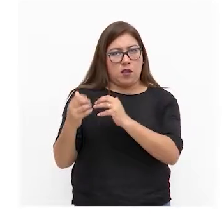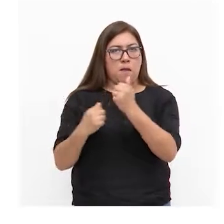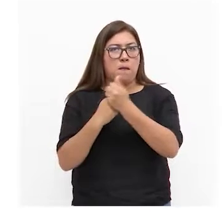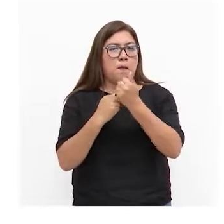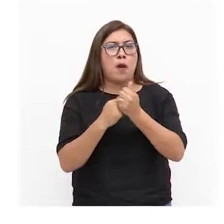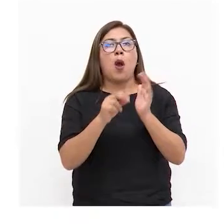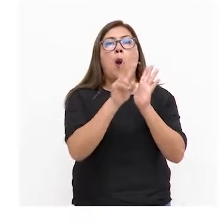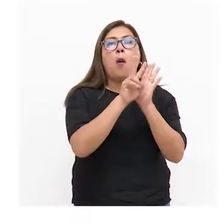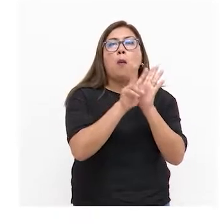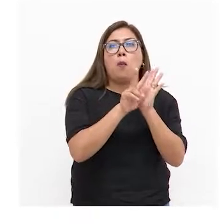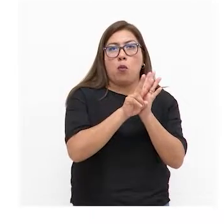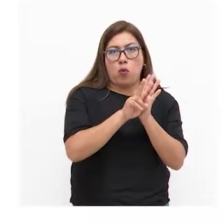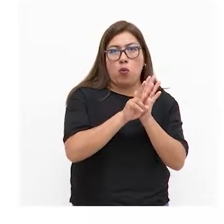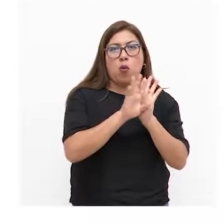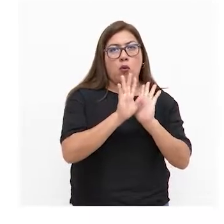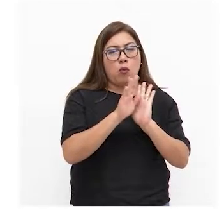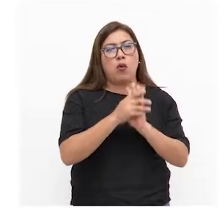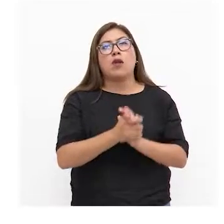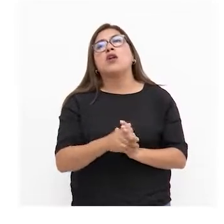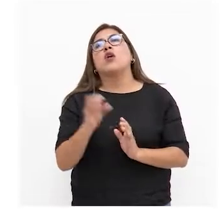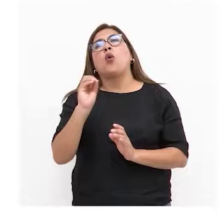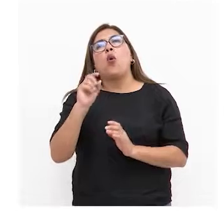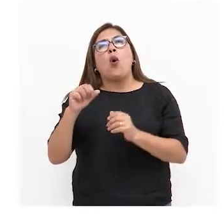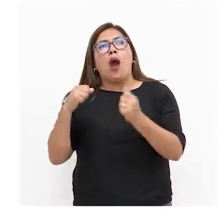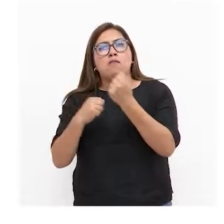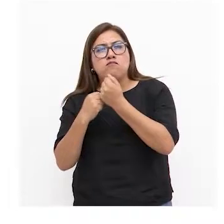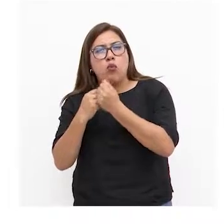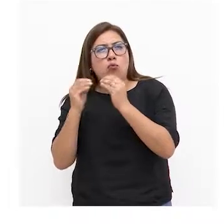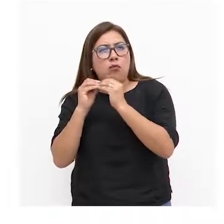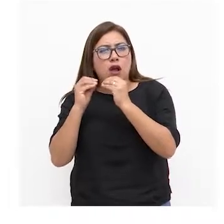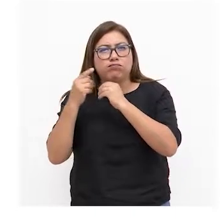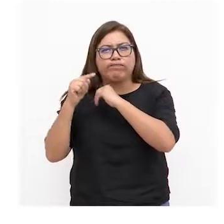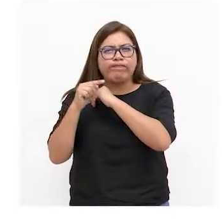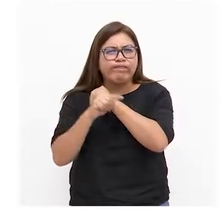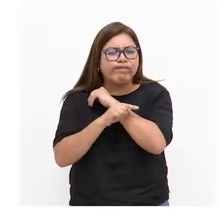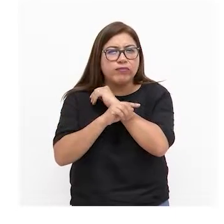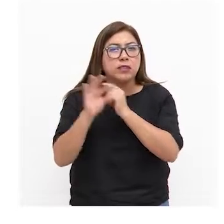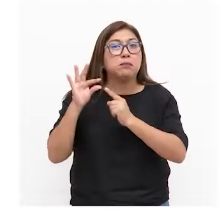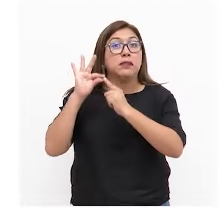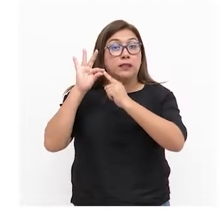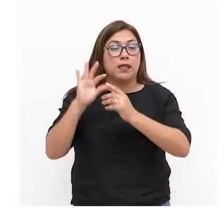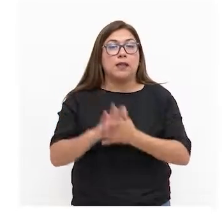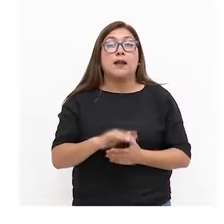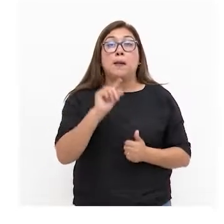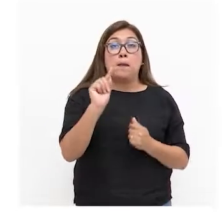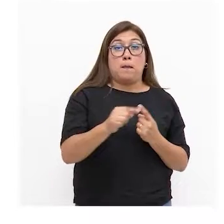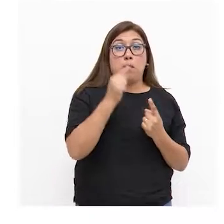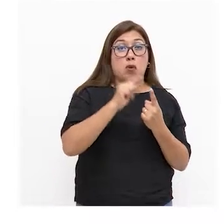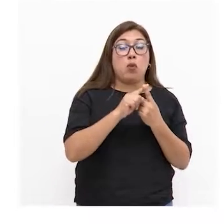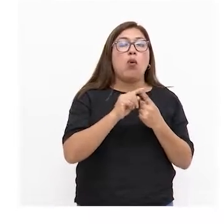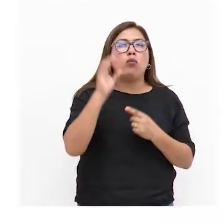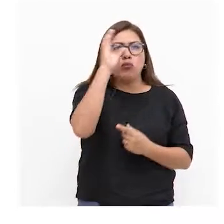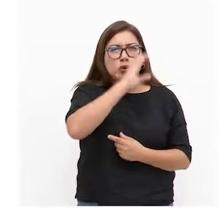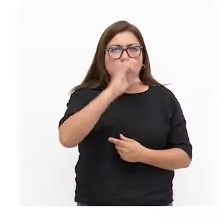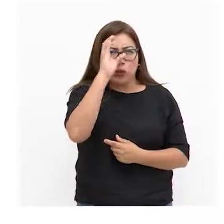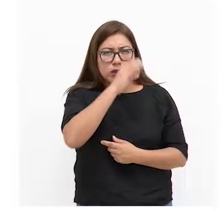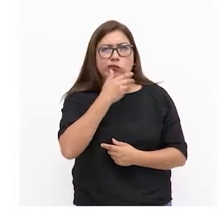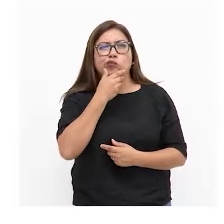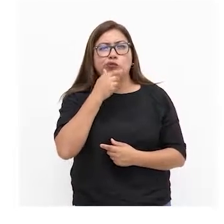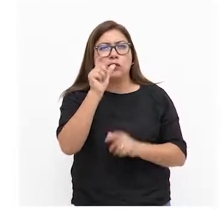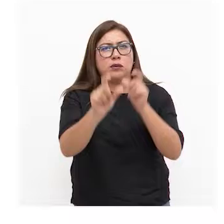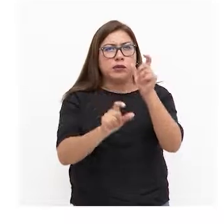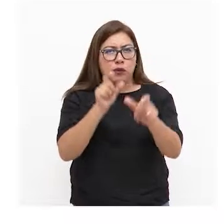voluntarios o facultativos y los apoyos intensos o excepcionales los primeros buscan que las personas